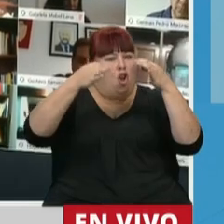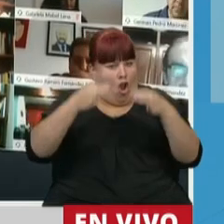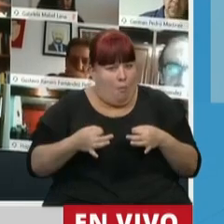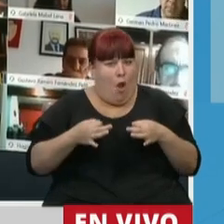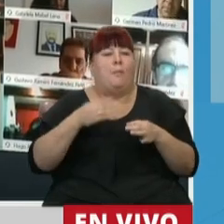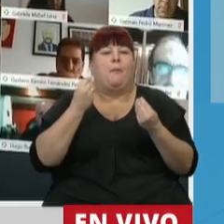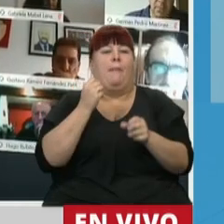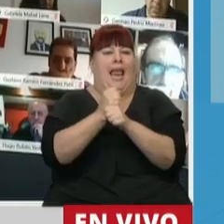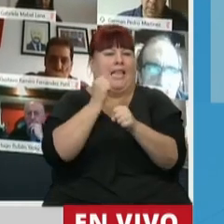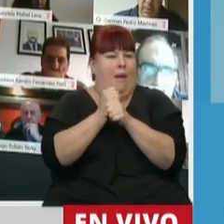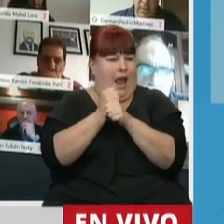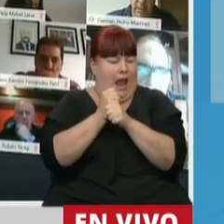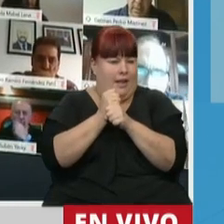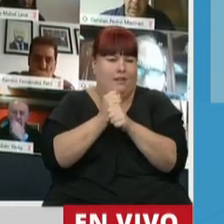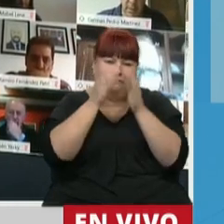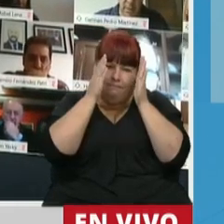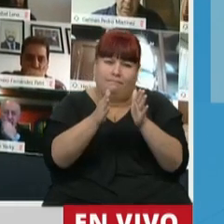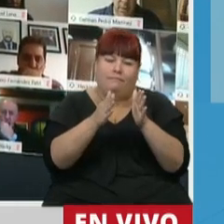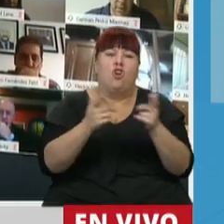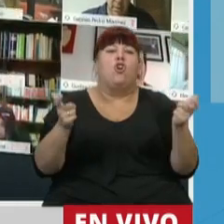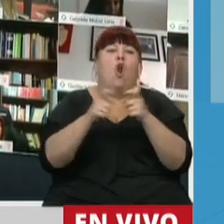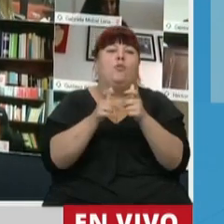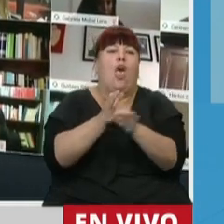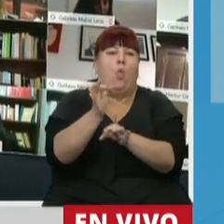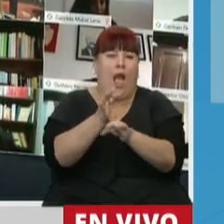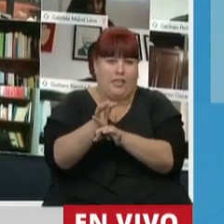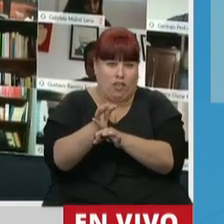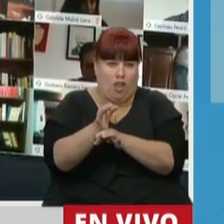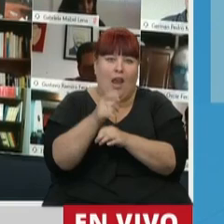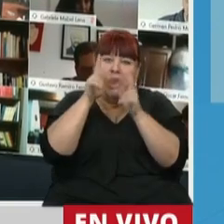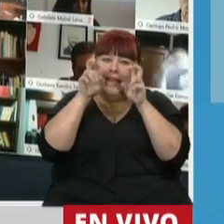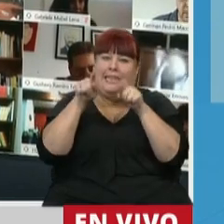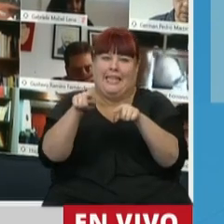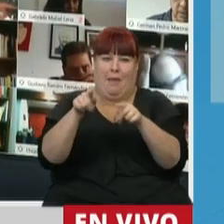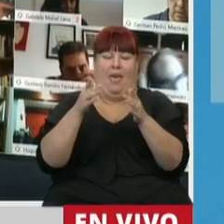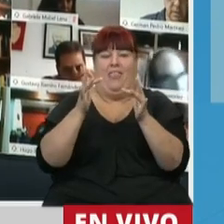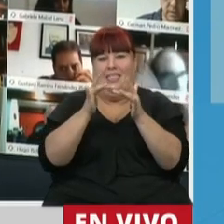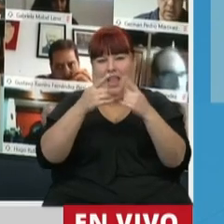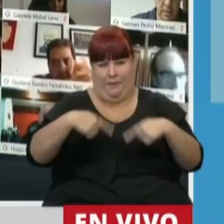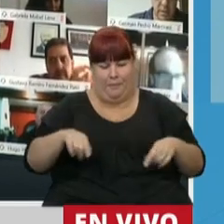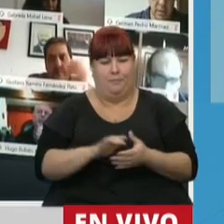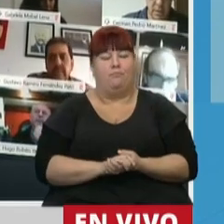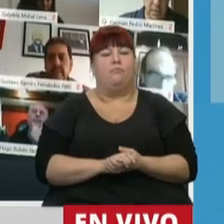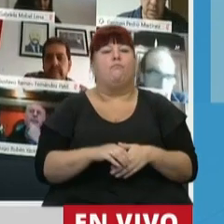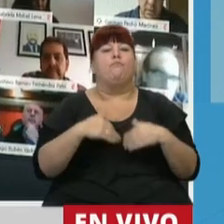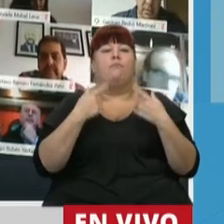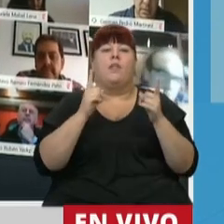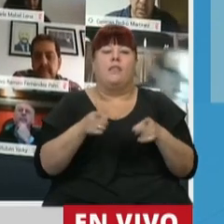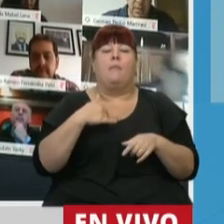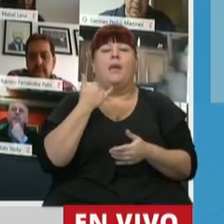de trabajar fuertemente en la Comisión de Educación en ese camino. Quiero entonces